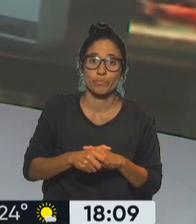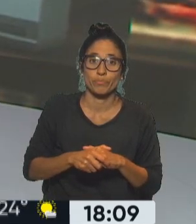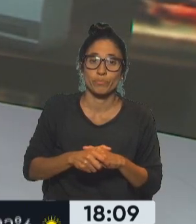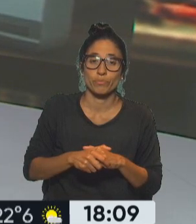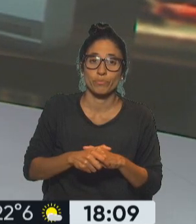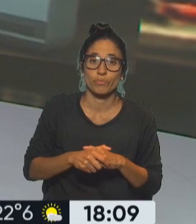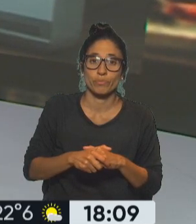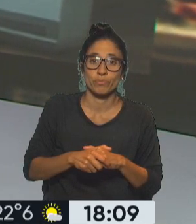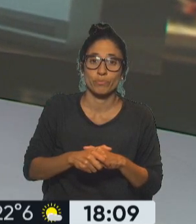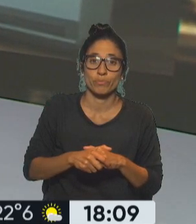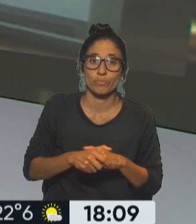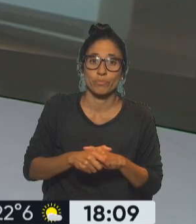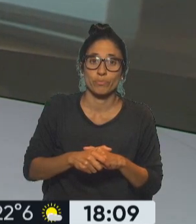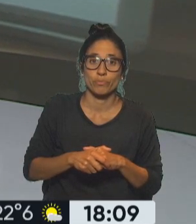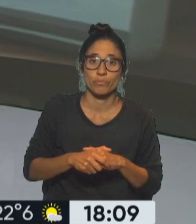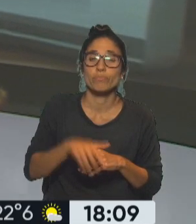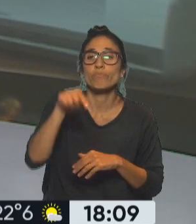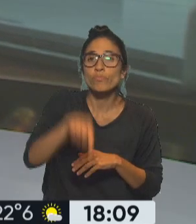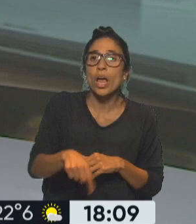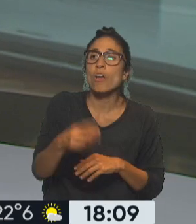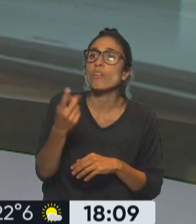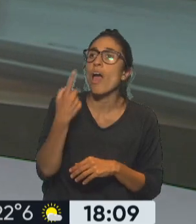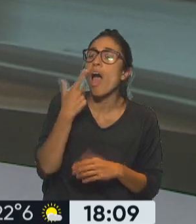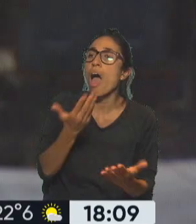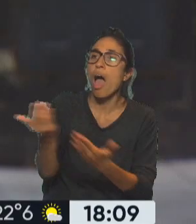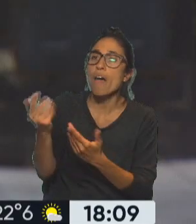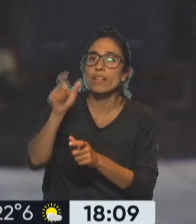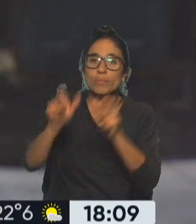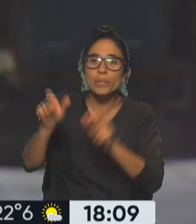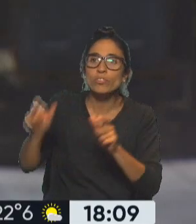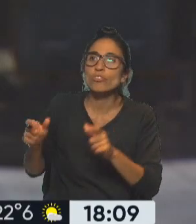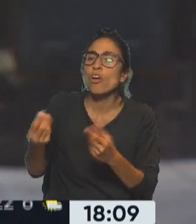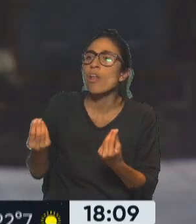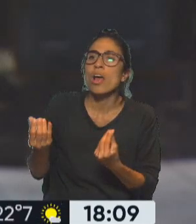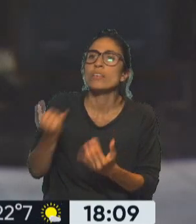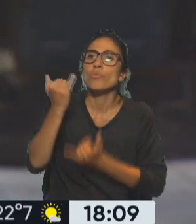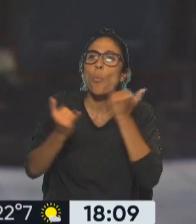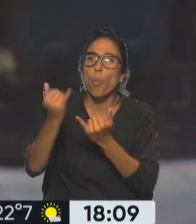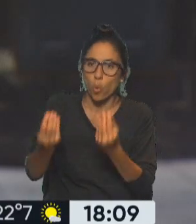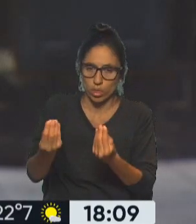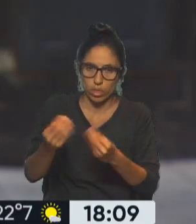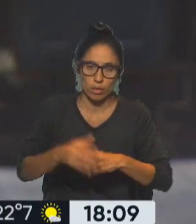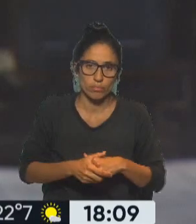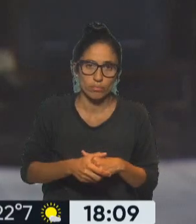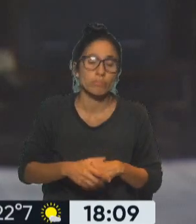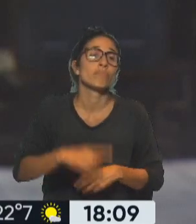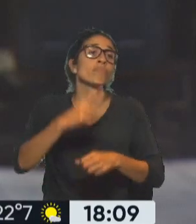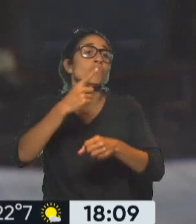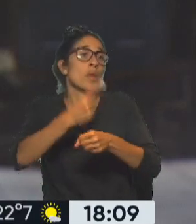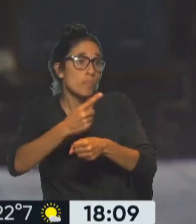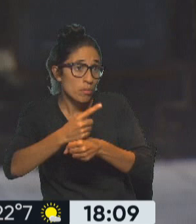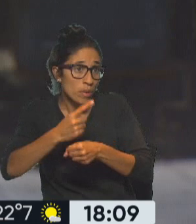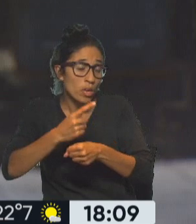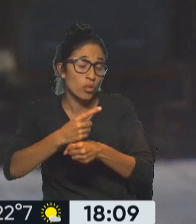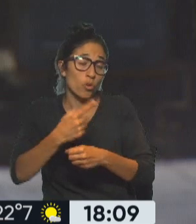Pero hablamos con consumidores para que nos brinden más detalles. Primero, el reclamo por el corte en sí, y después